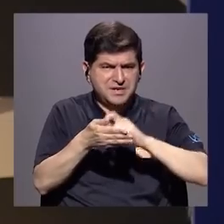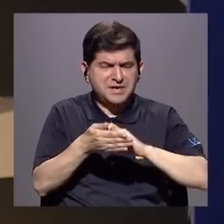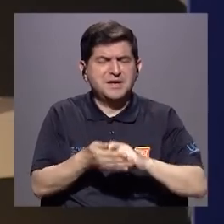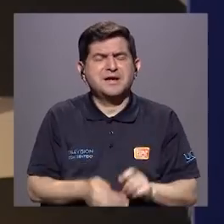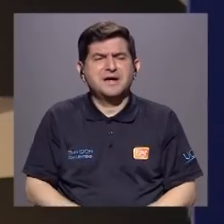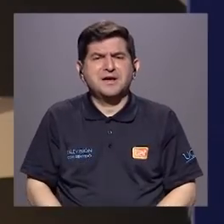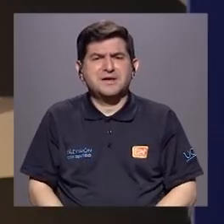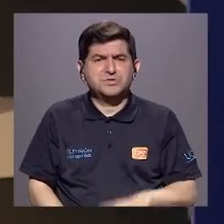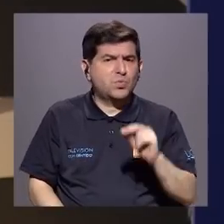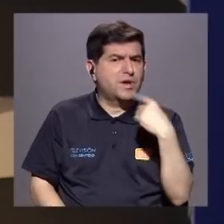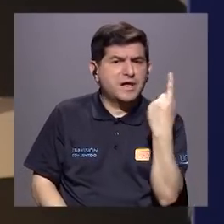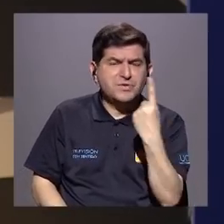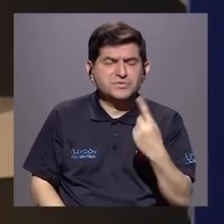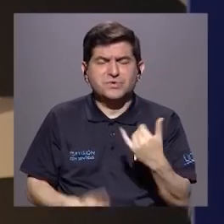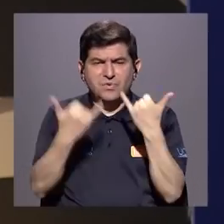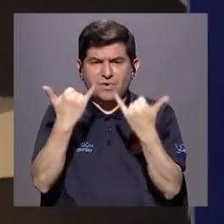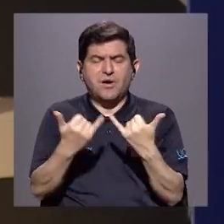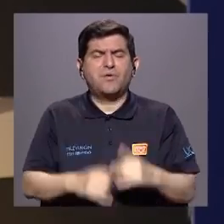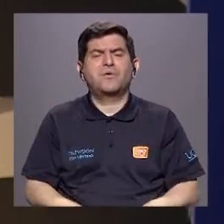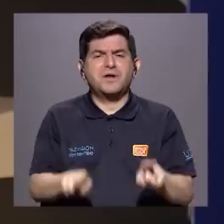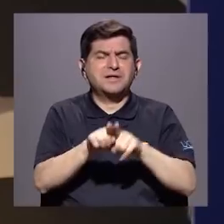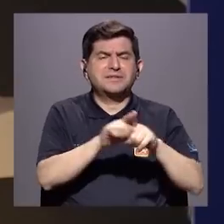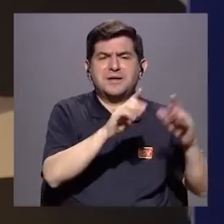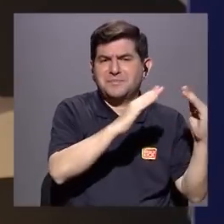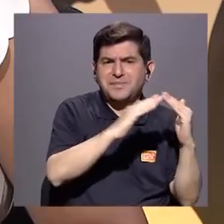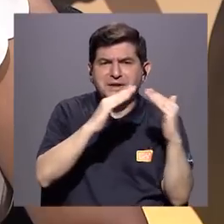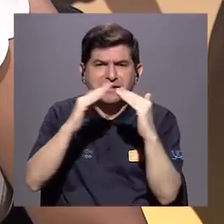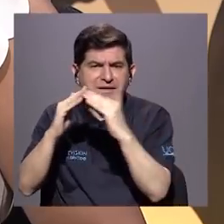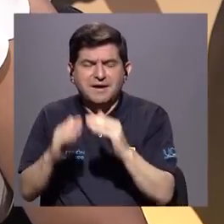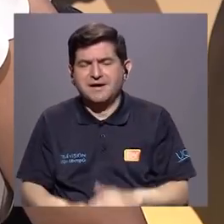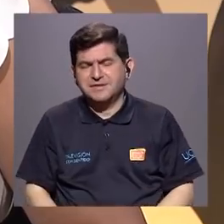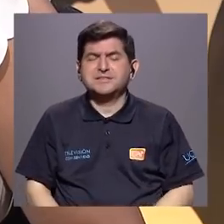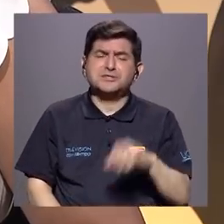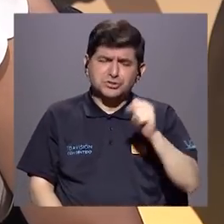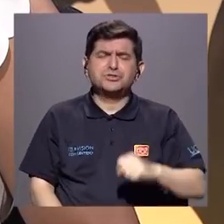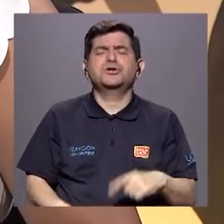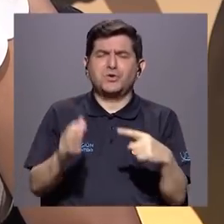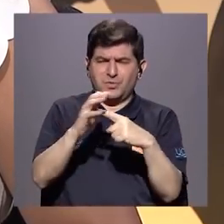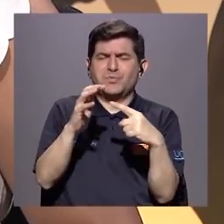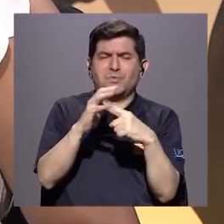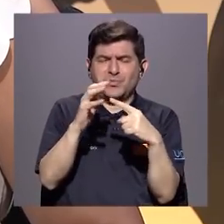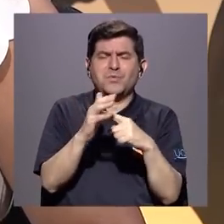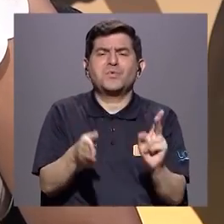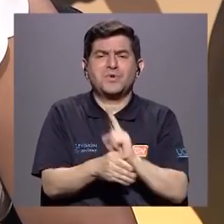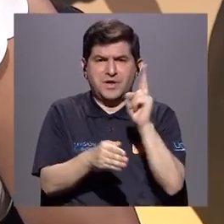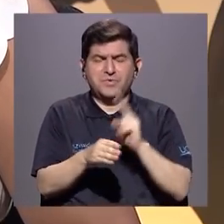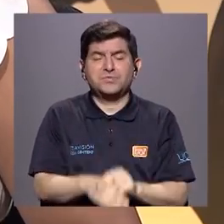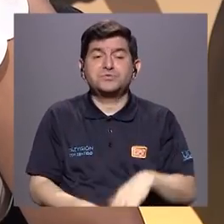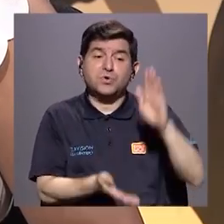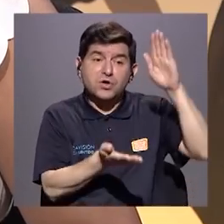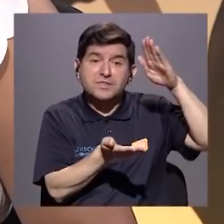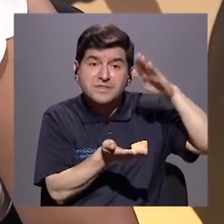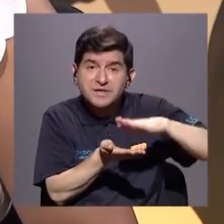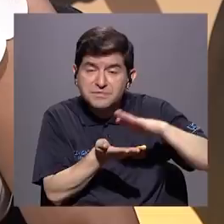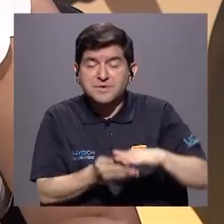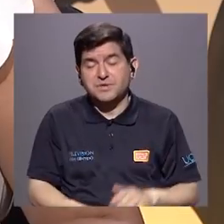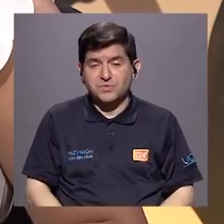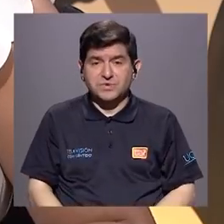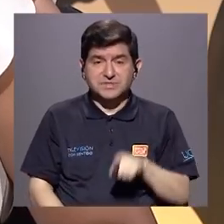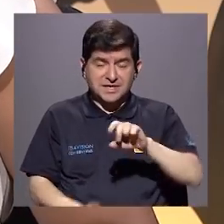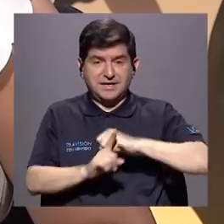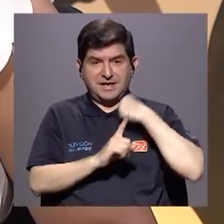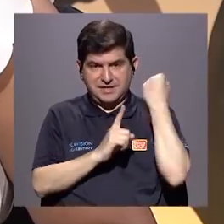coloquial de la expresión. se ha naturalizado, se ha hecho coloquial y de alguna manera desmerita, minimiza y banaliza